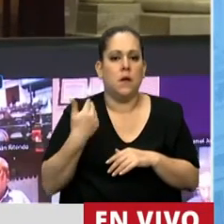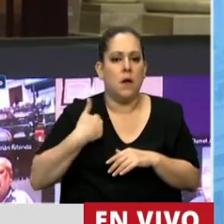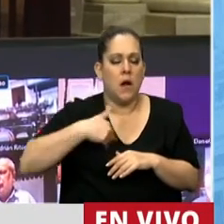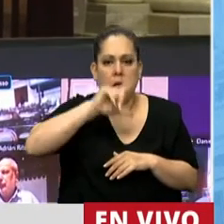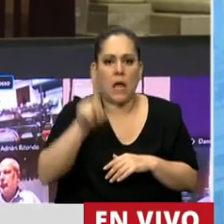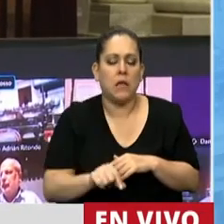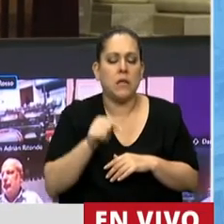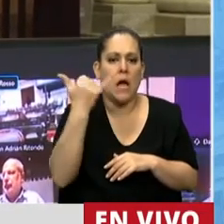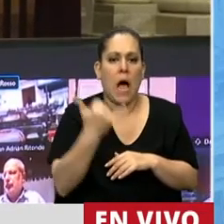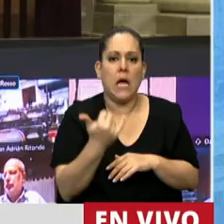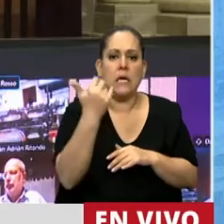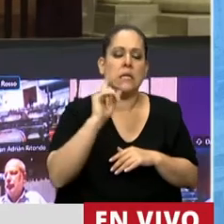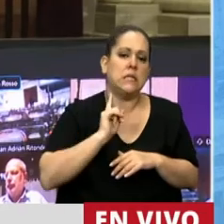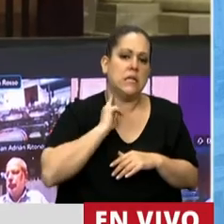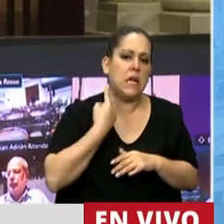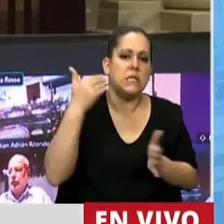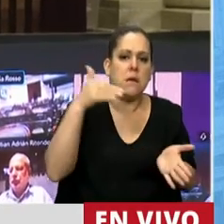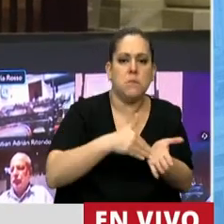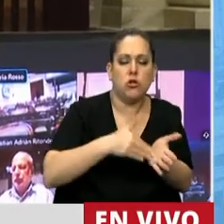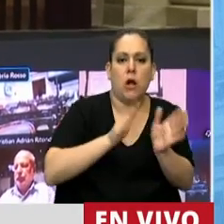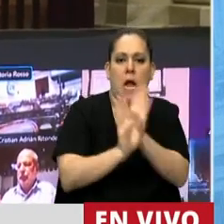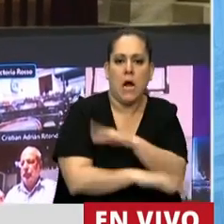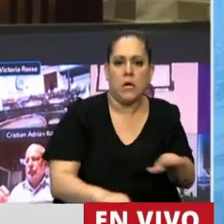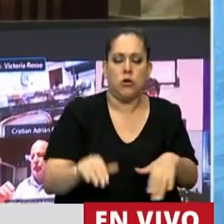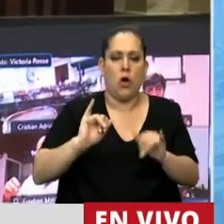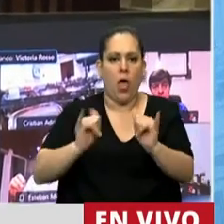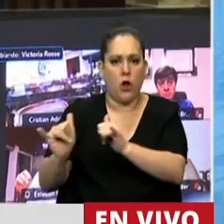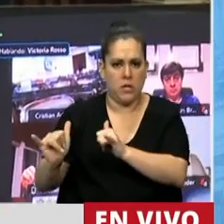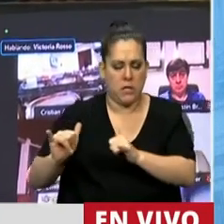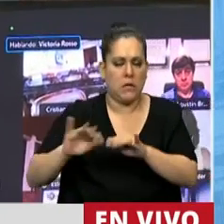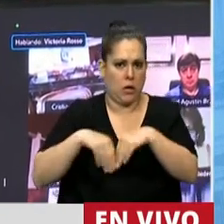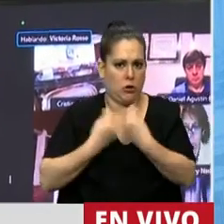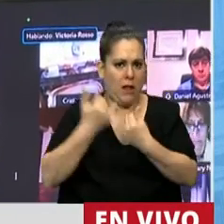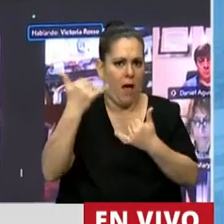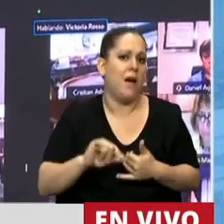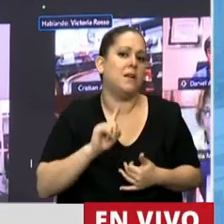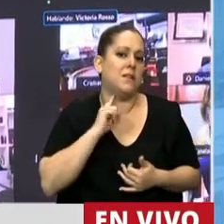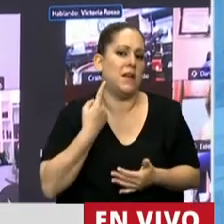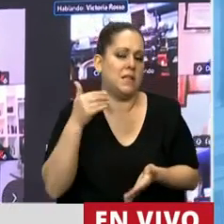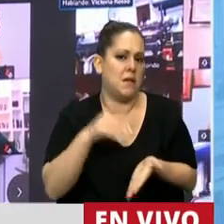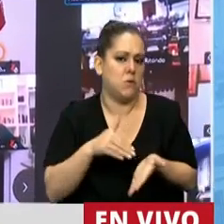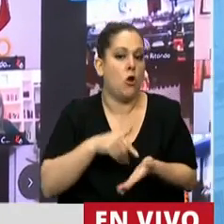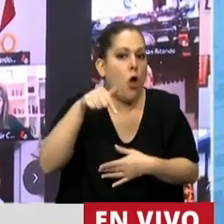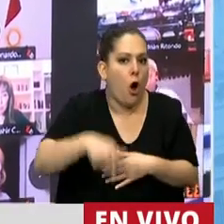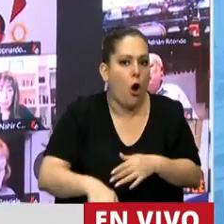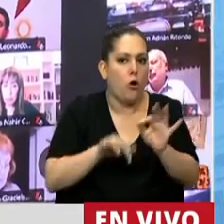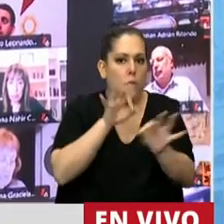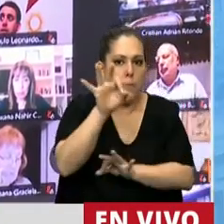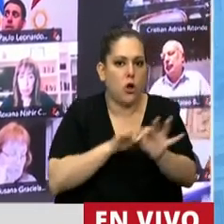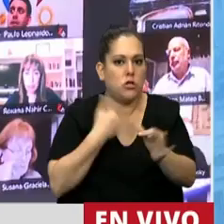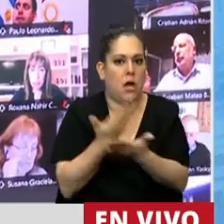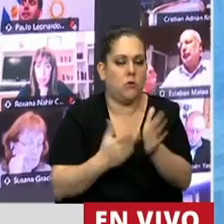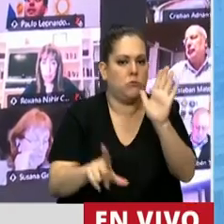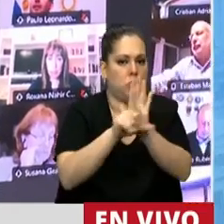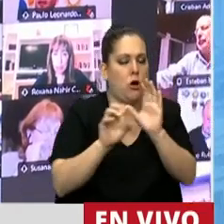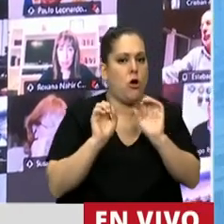13 millones de niñas, niños y adolescentes. Hoy tratamos un proyecto que lleva el nombre de uno de esos jóvenes,